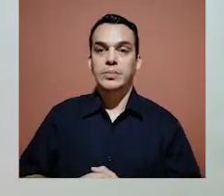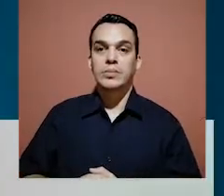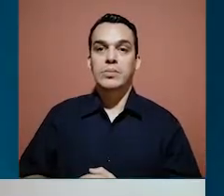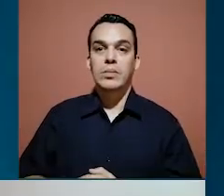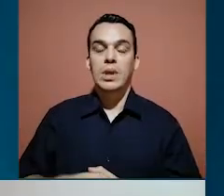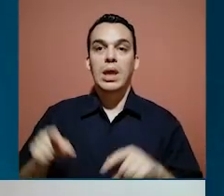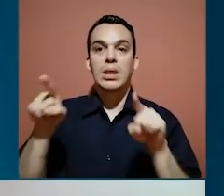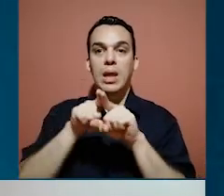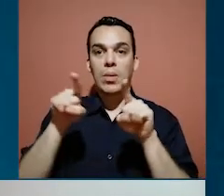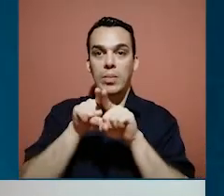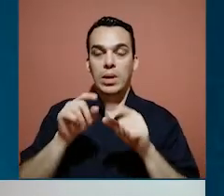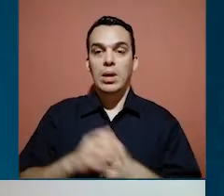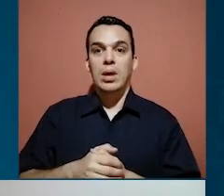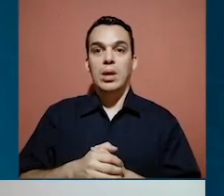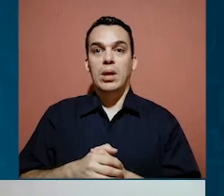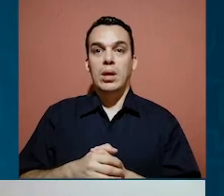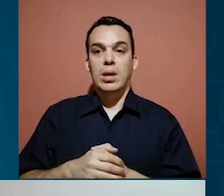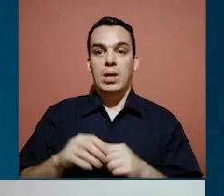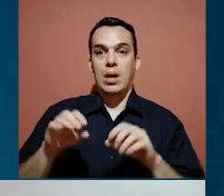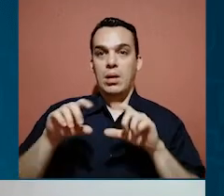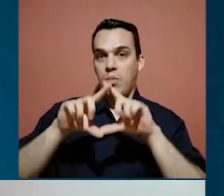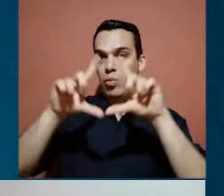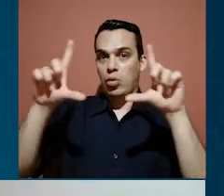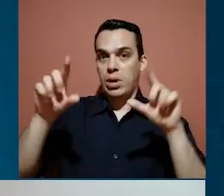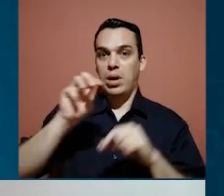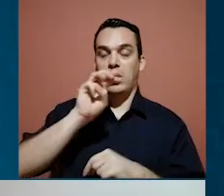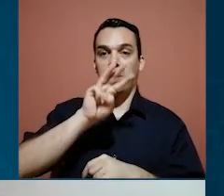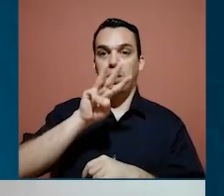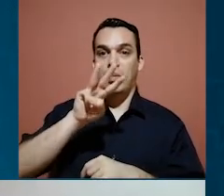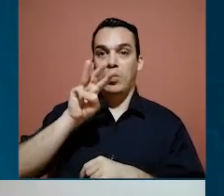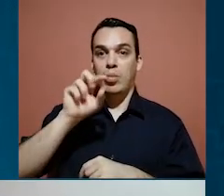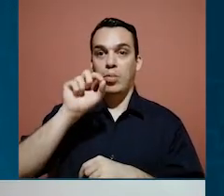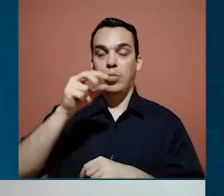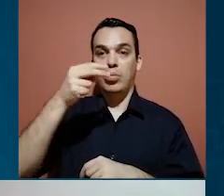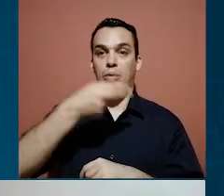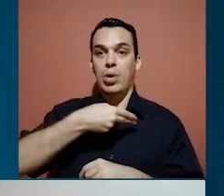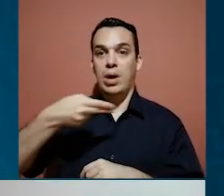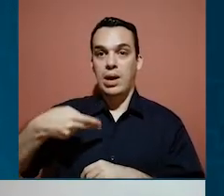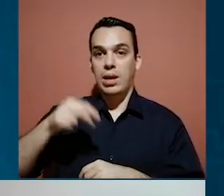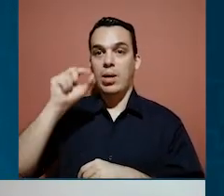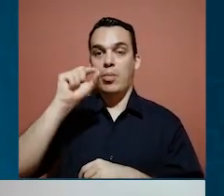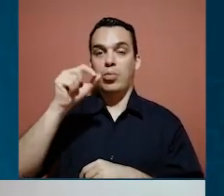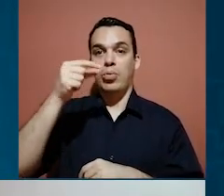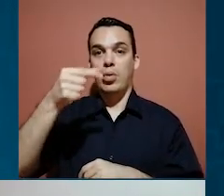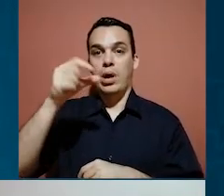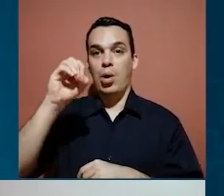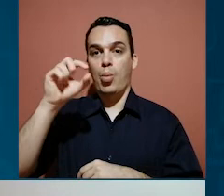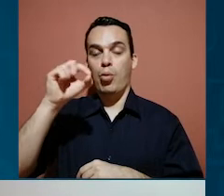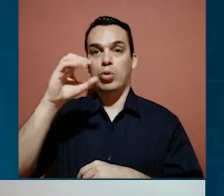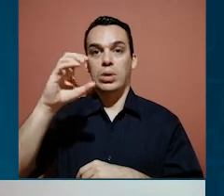denuncia. Además, también en el portal municipal, que es www.heredia.geo